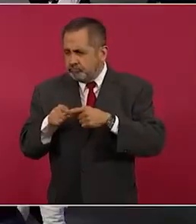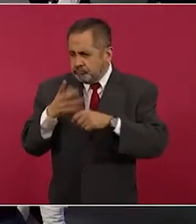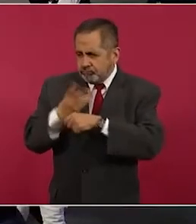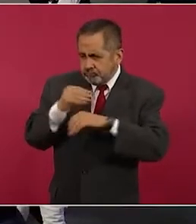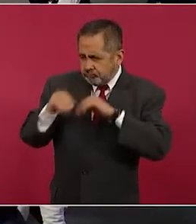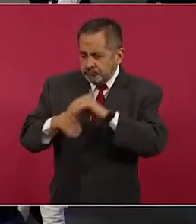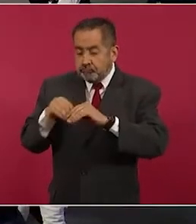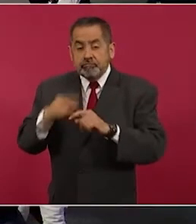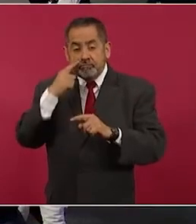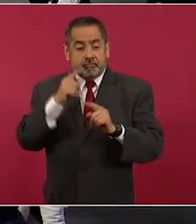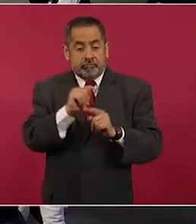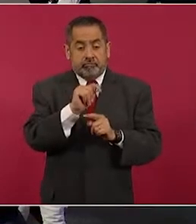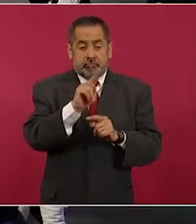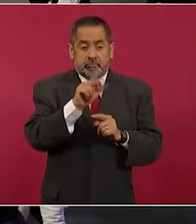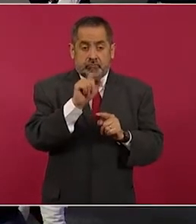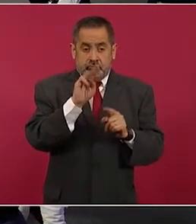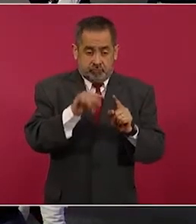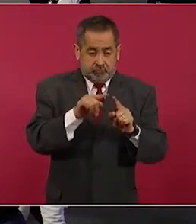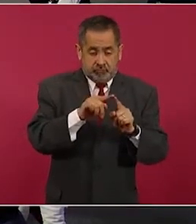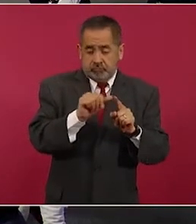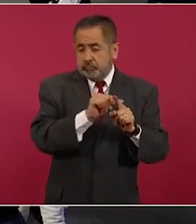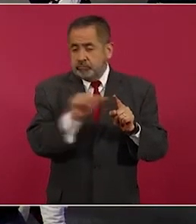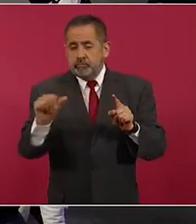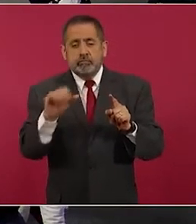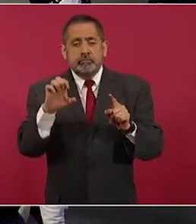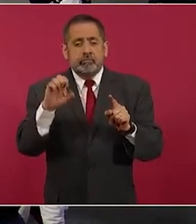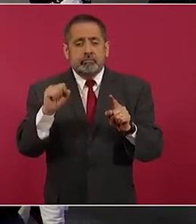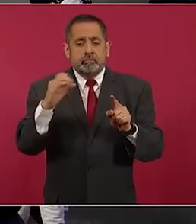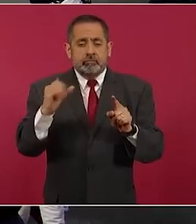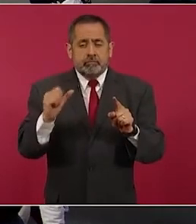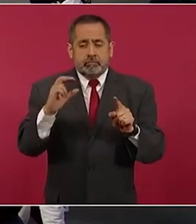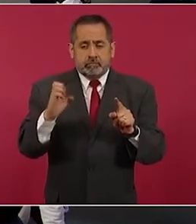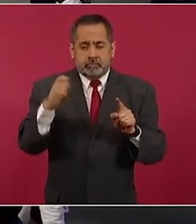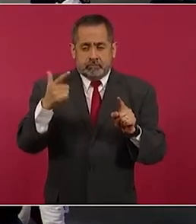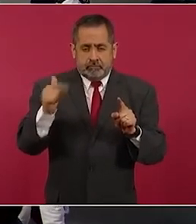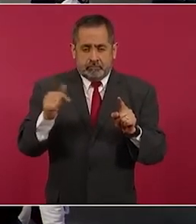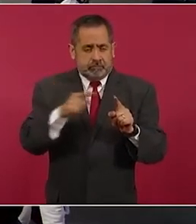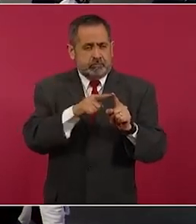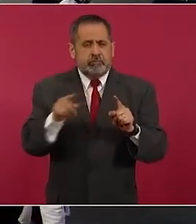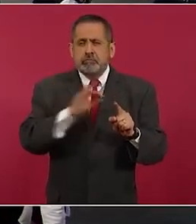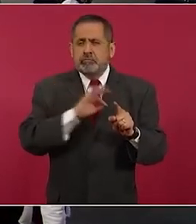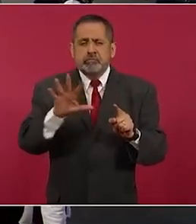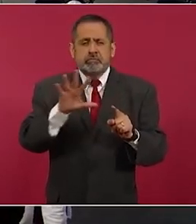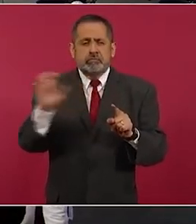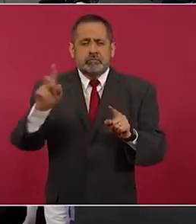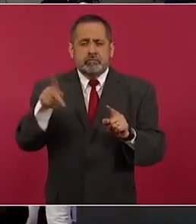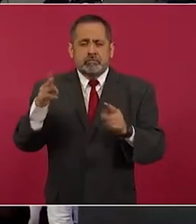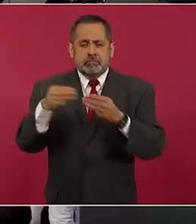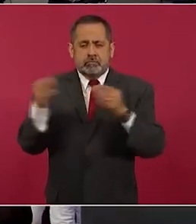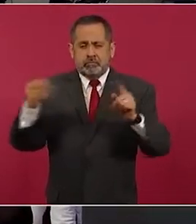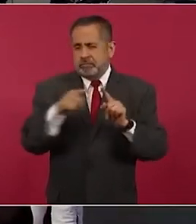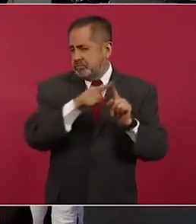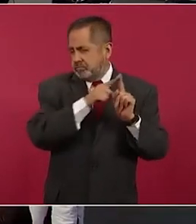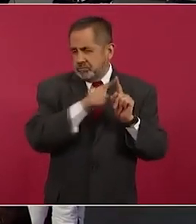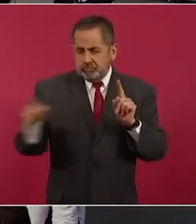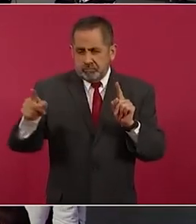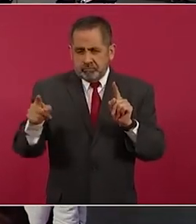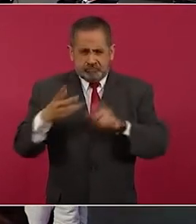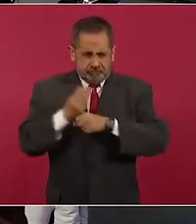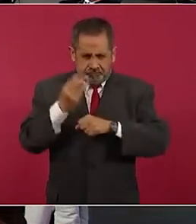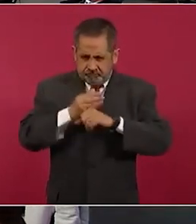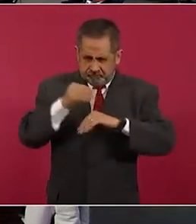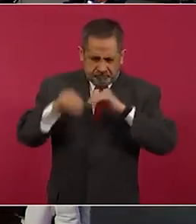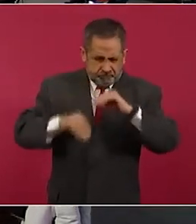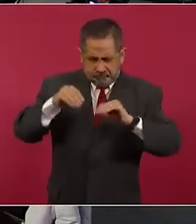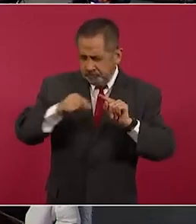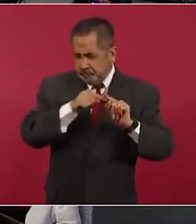Tulum a Escárcega, son como 500 kilómetros que tienen que hacer.